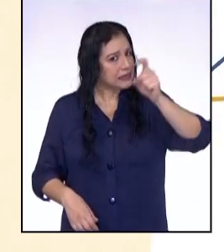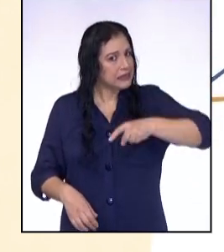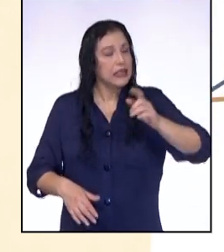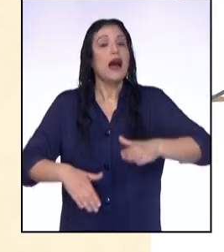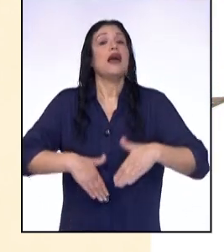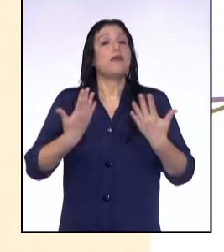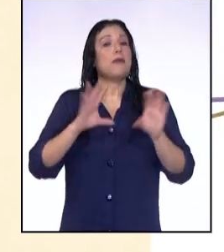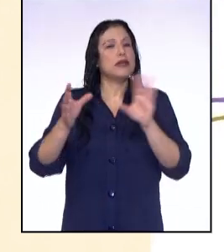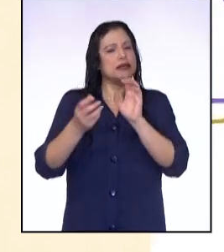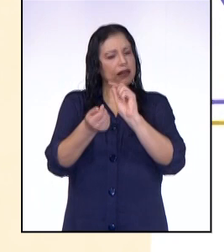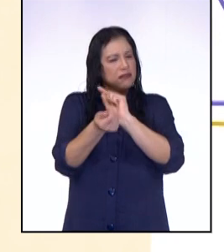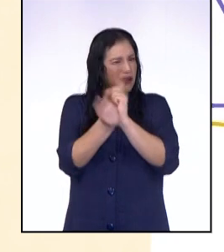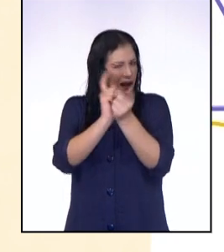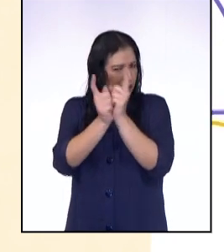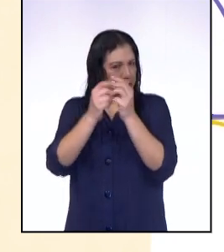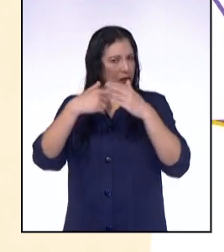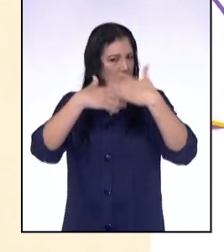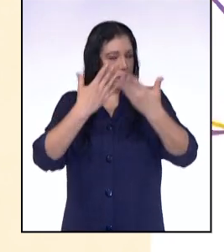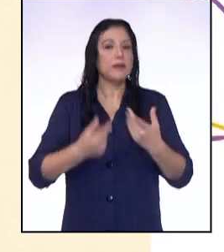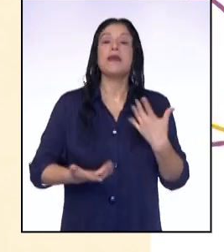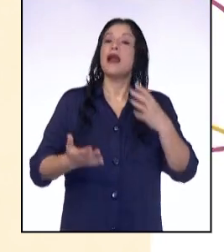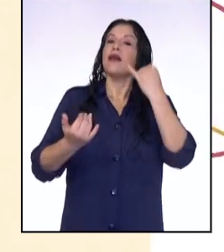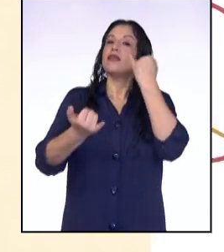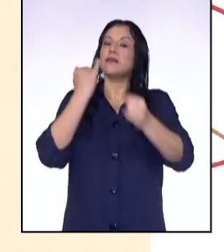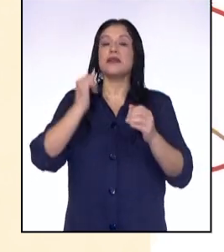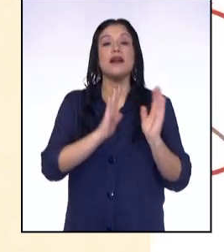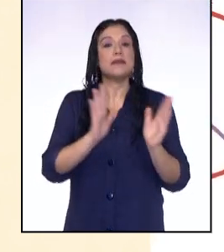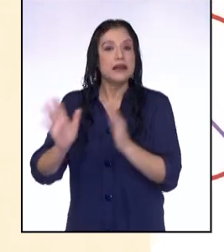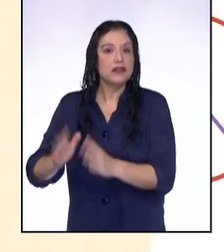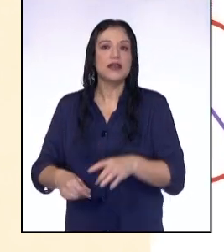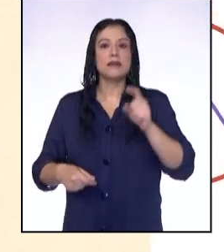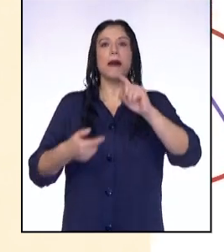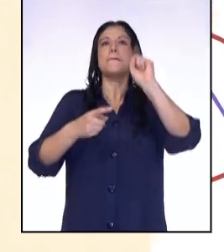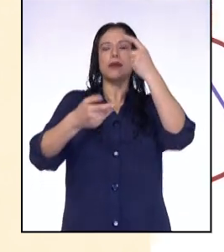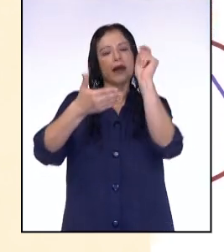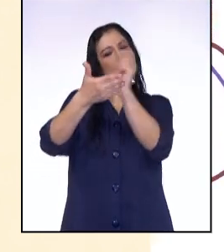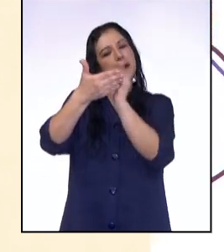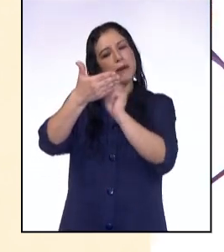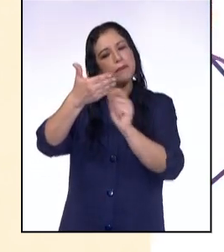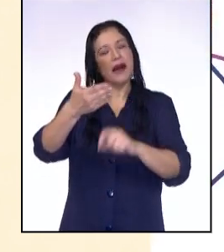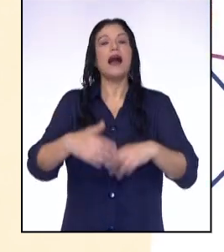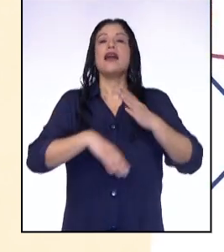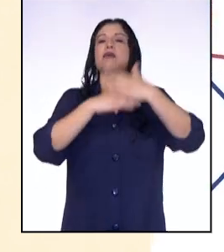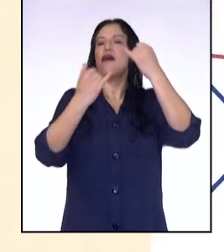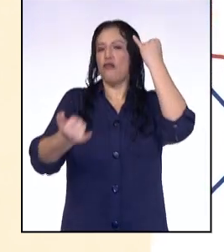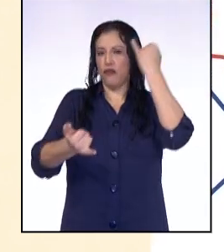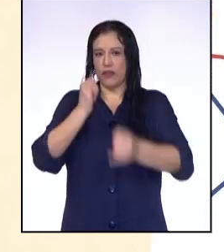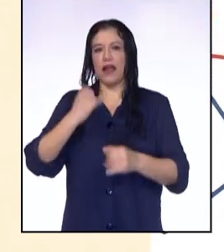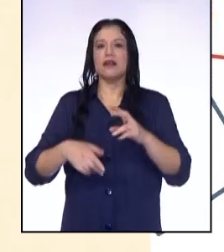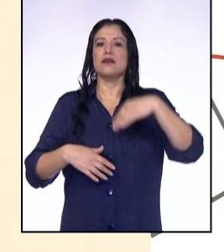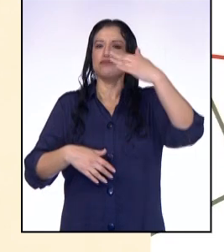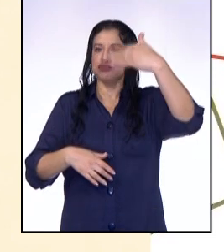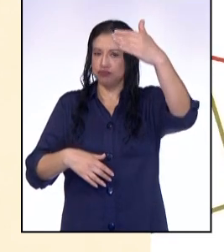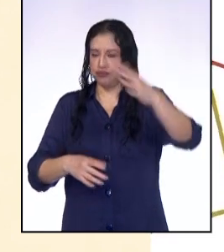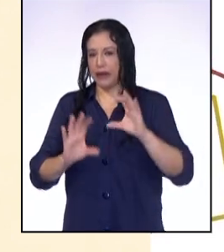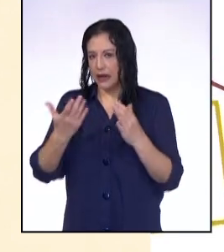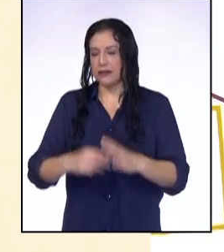que podemos hacer cambios. Para terminar la planificación tenemos el borrador y versión final que los haremos en los siguientes programas. Con